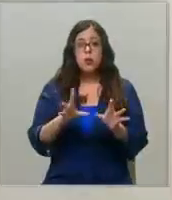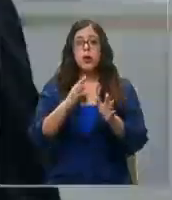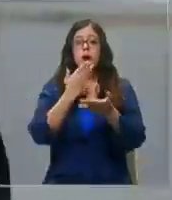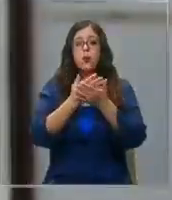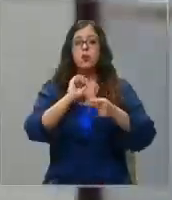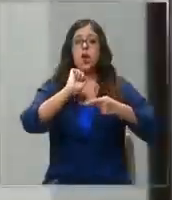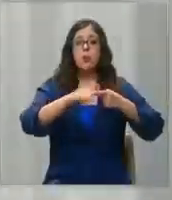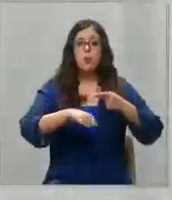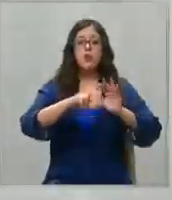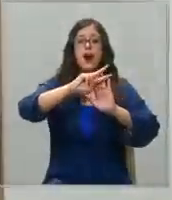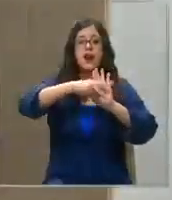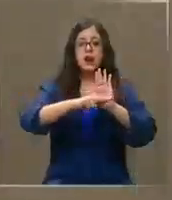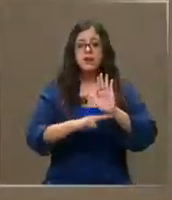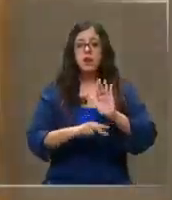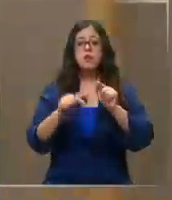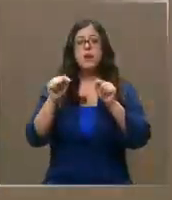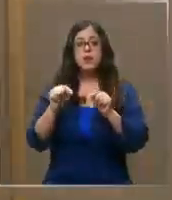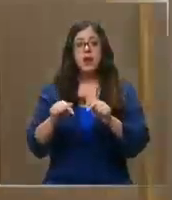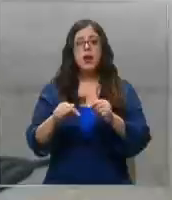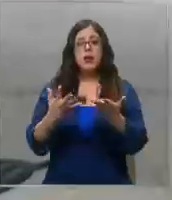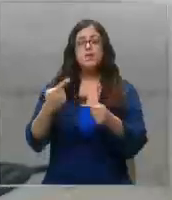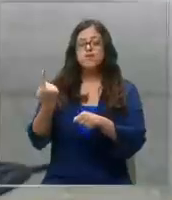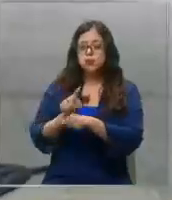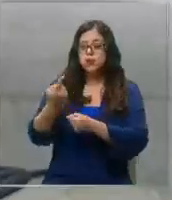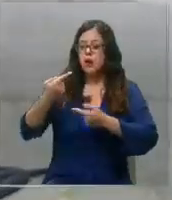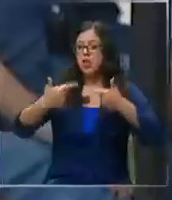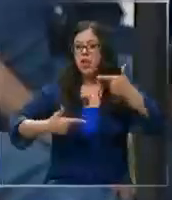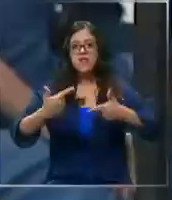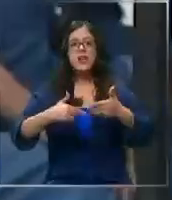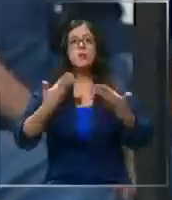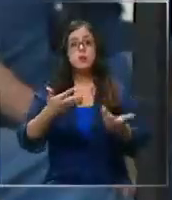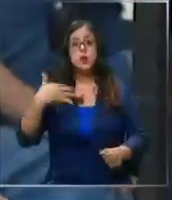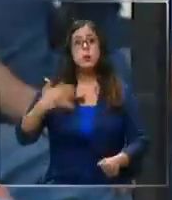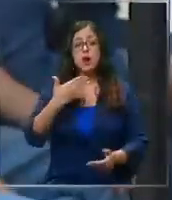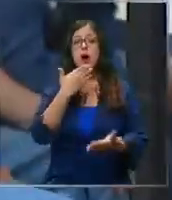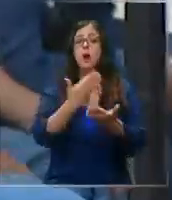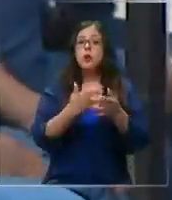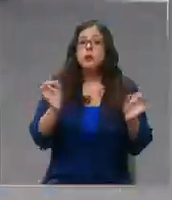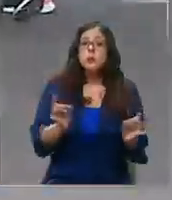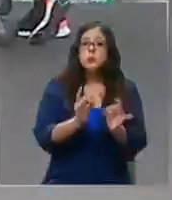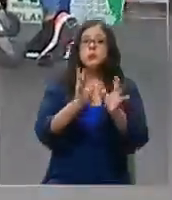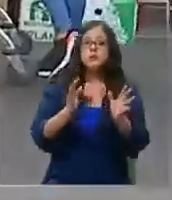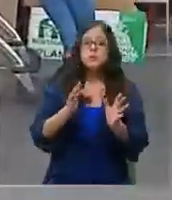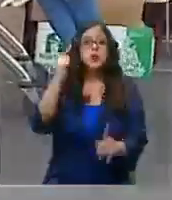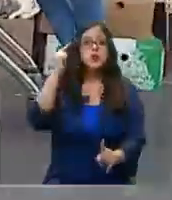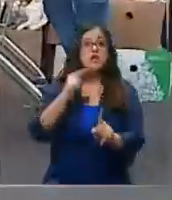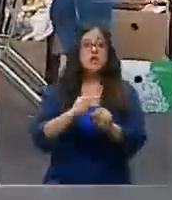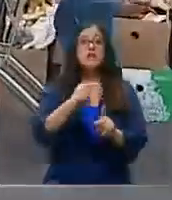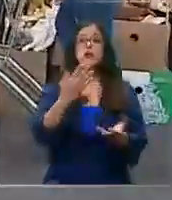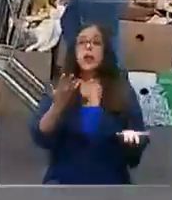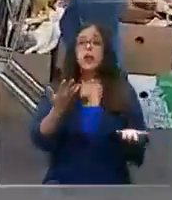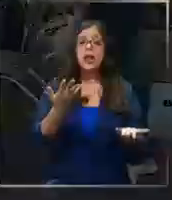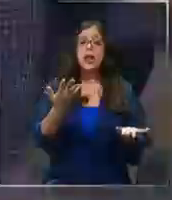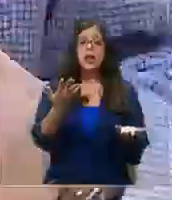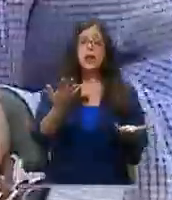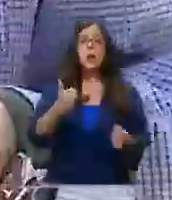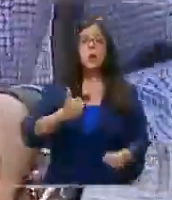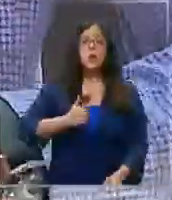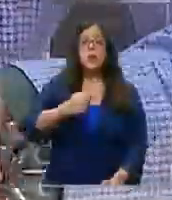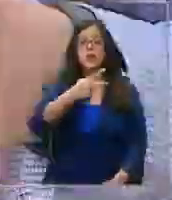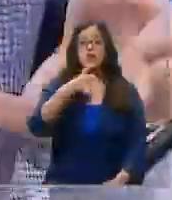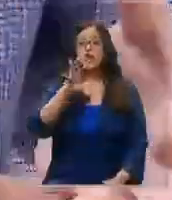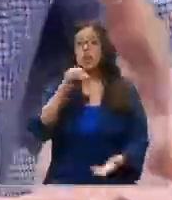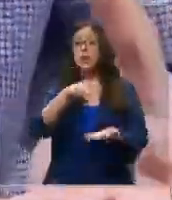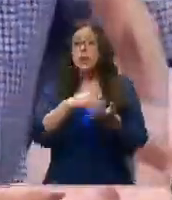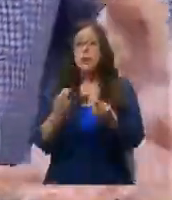vez aprobadas las reformas que están en discusión. Por eso la importancia de saber cuándo se podría llegar a la meta de los 250.000 pesos.